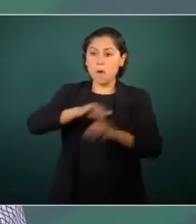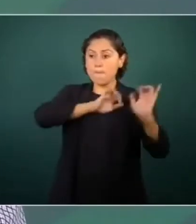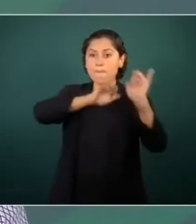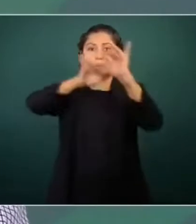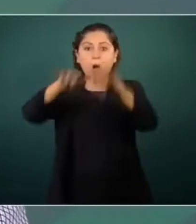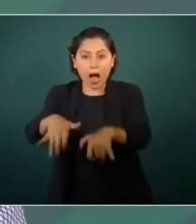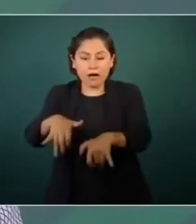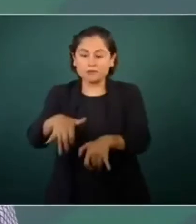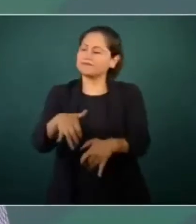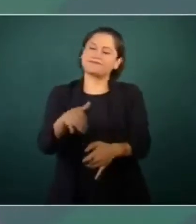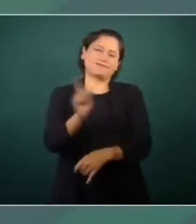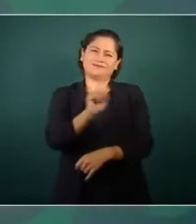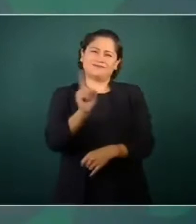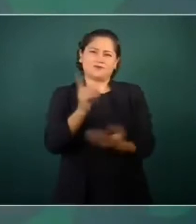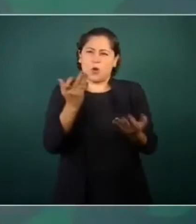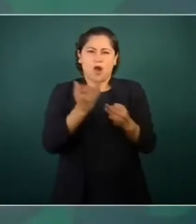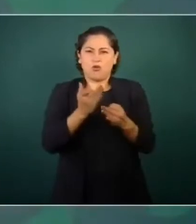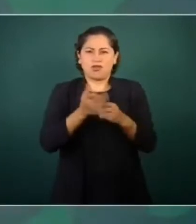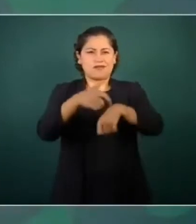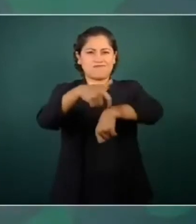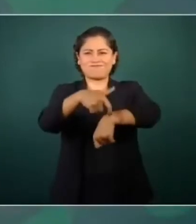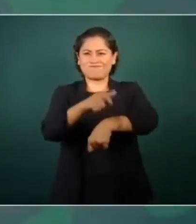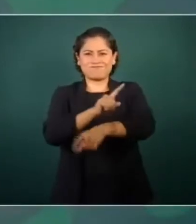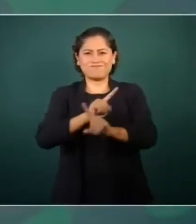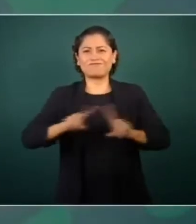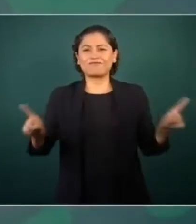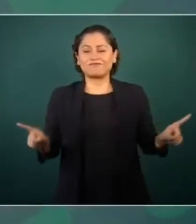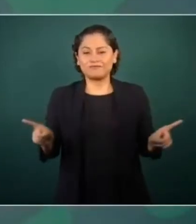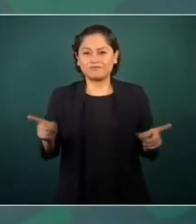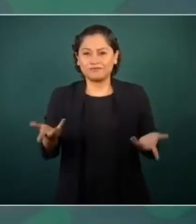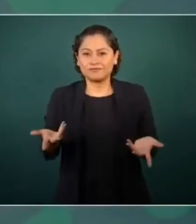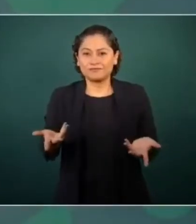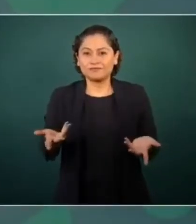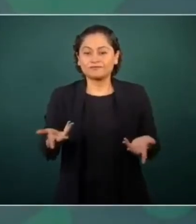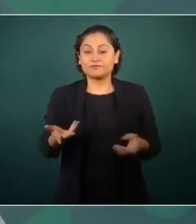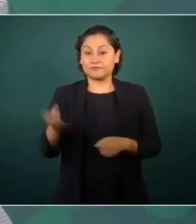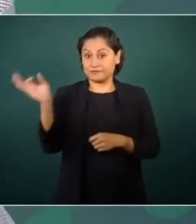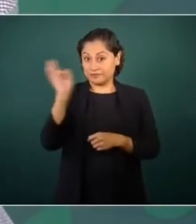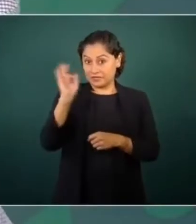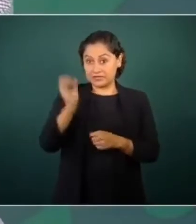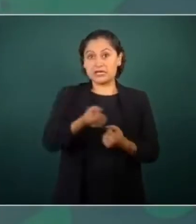Además, el que quiera un puesto,